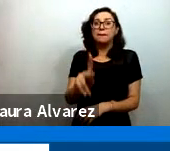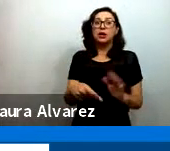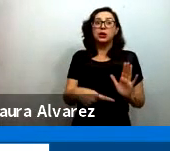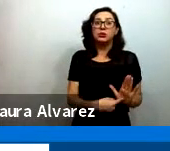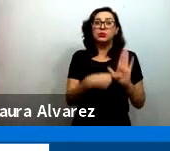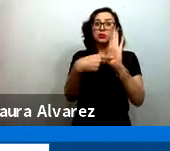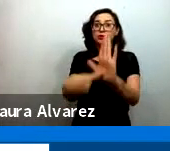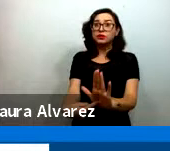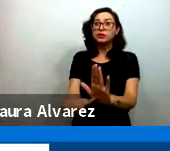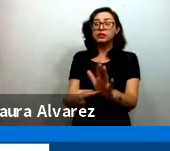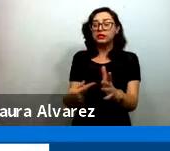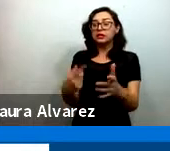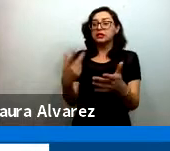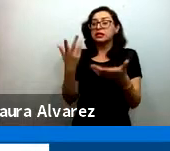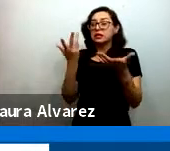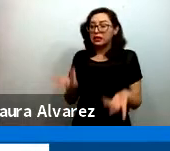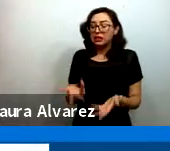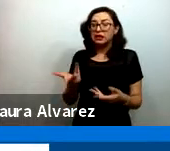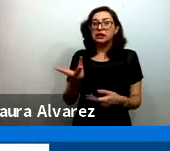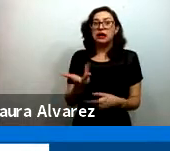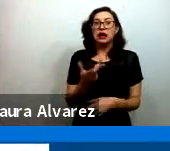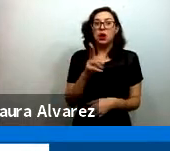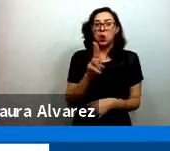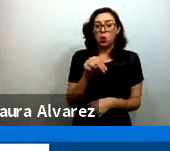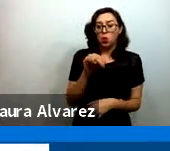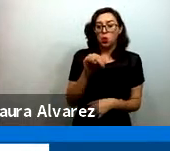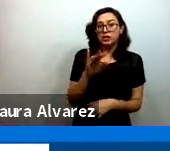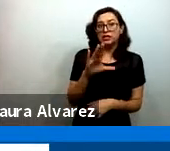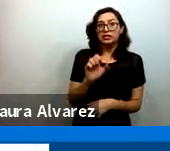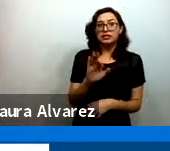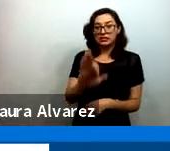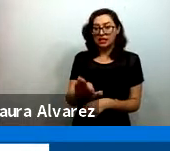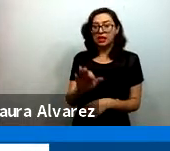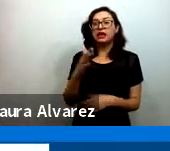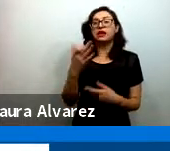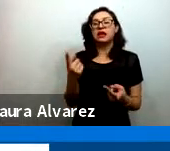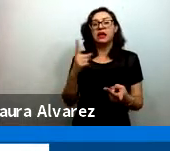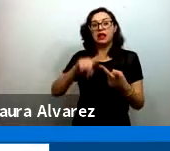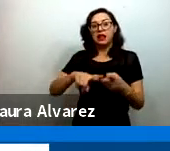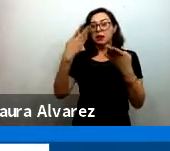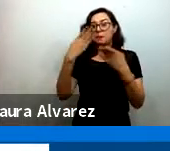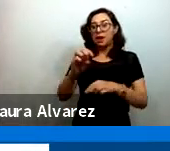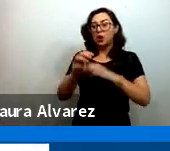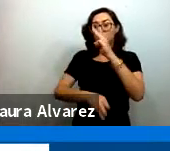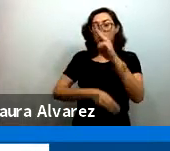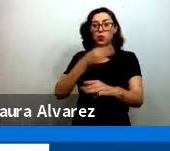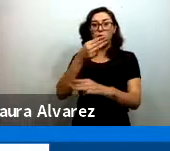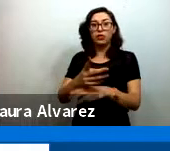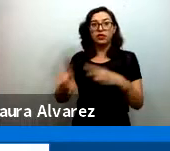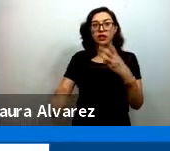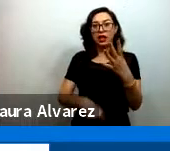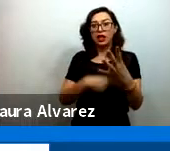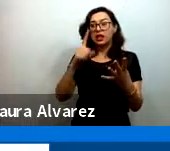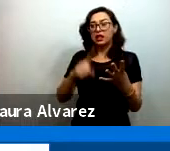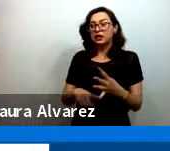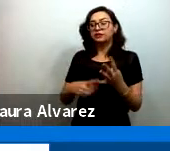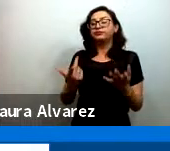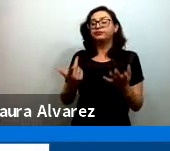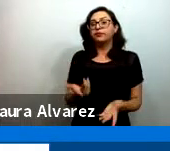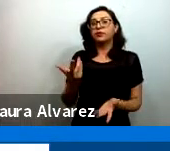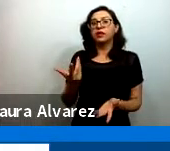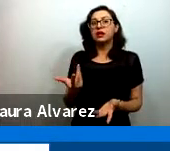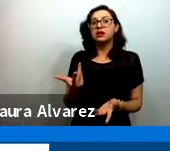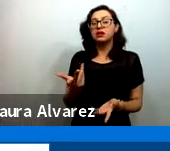ejercicio que se hizo entre UNICEF, UNESCO, el Banco Mundial y el Programa de Alimentos, se